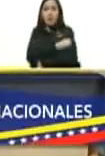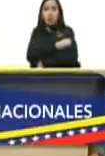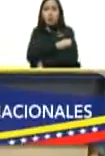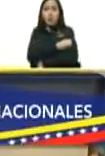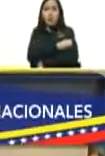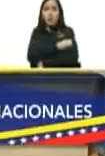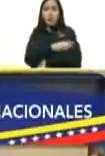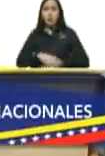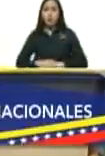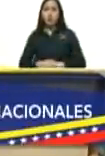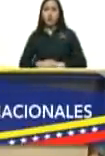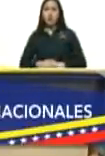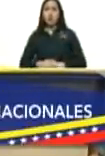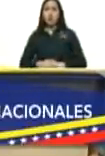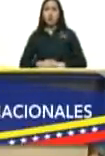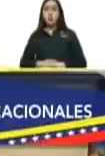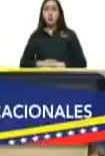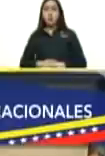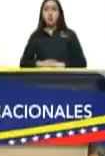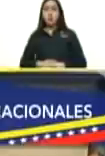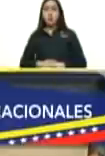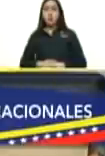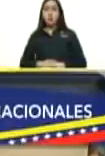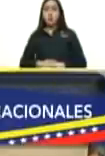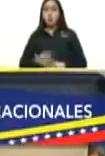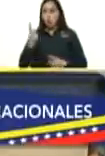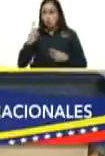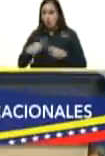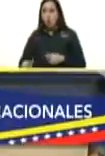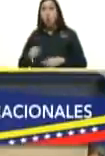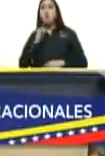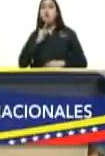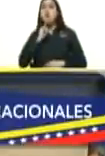no sé si eso tiene traducción a otro idioma